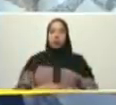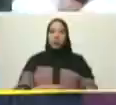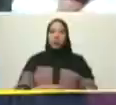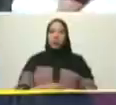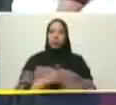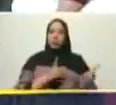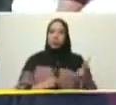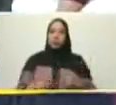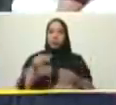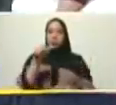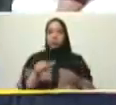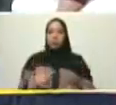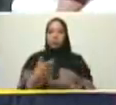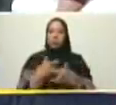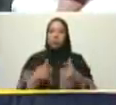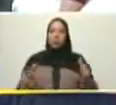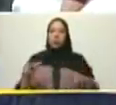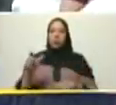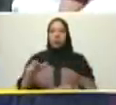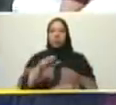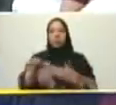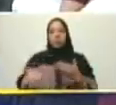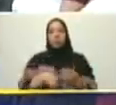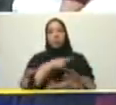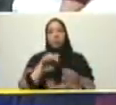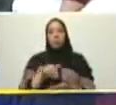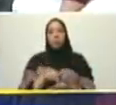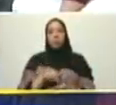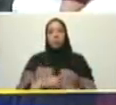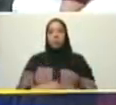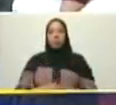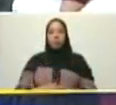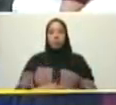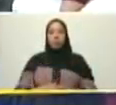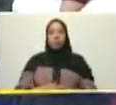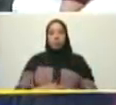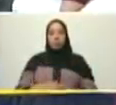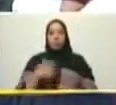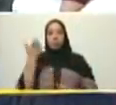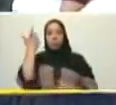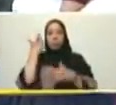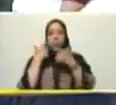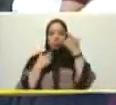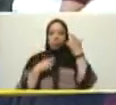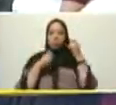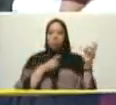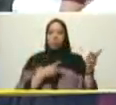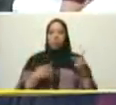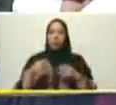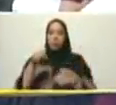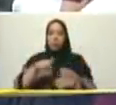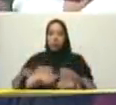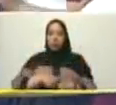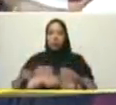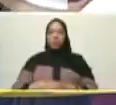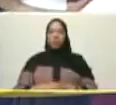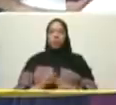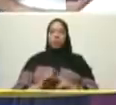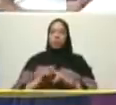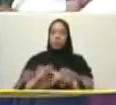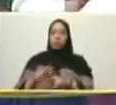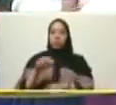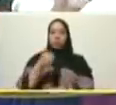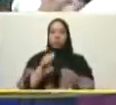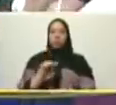garantizar la independencia solo con la independencia nacional que como decía nuestro comandante Hugo Chávez bien más preciado podemos ver estos grandes logros de entregar esta vivienda